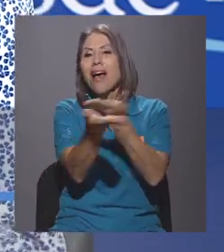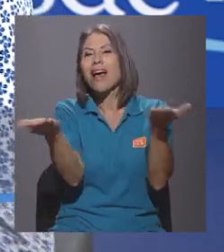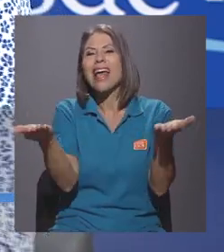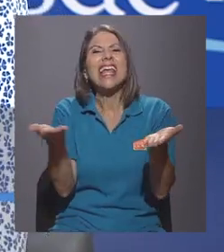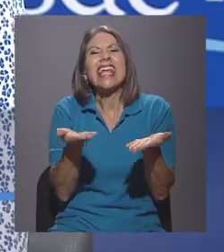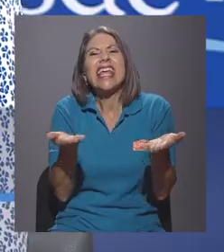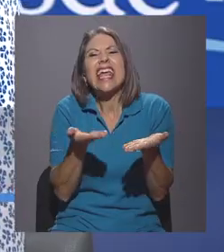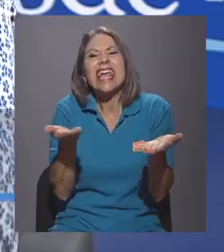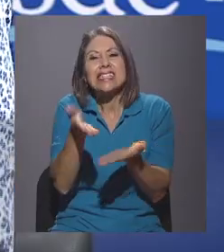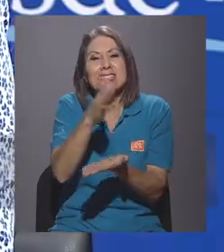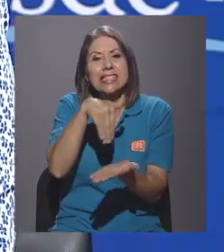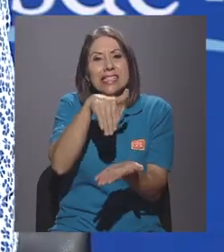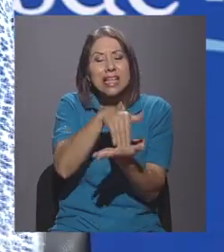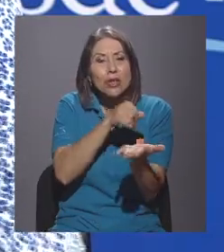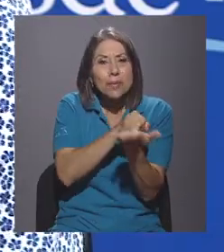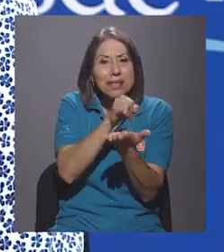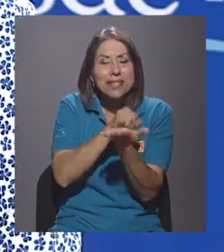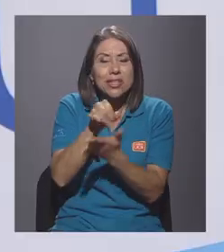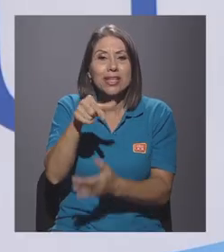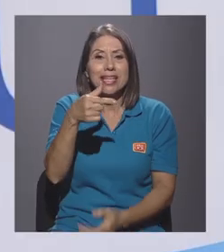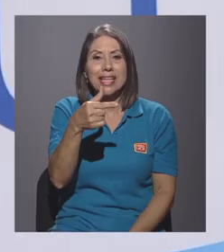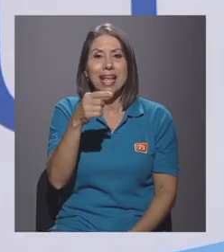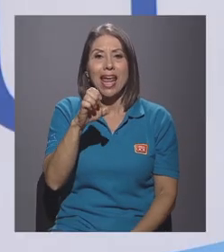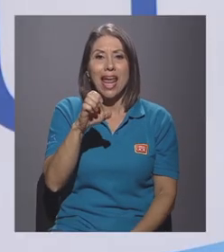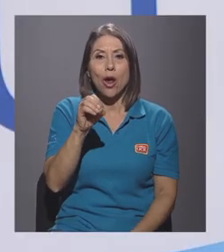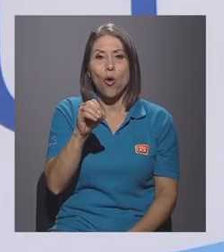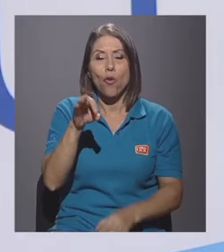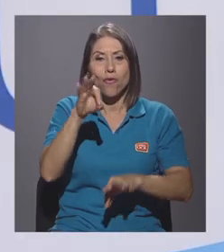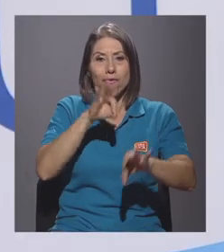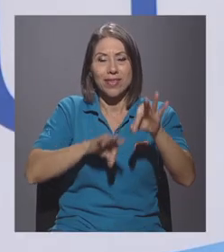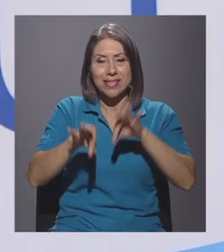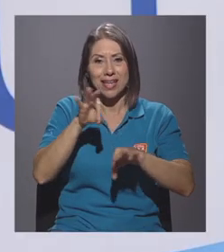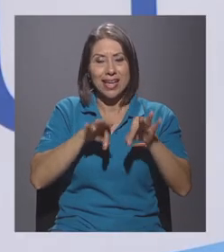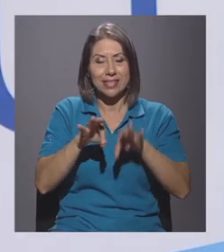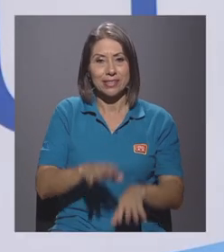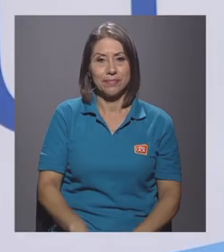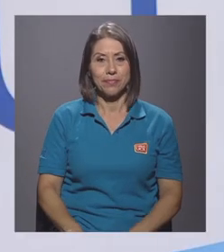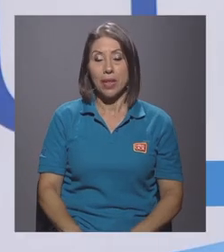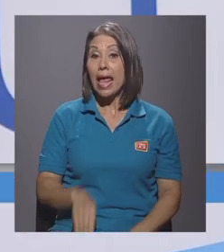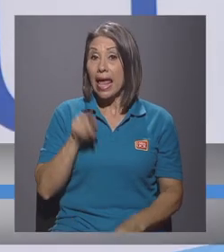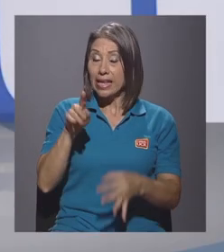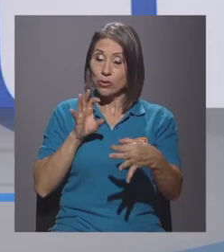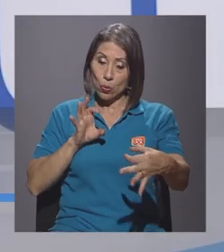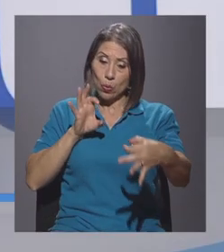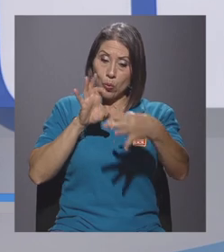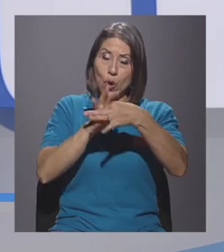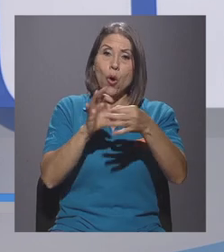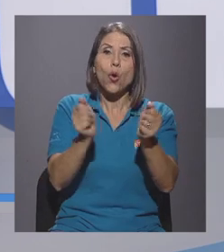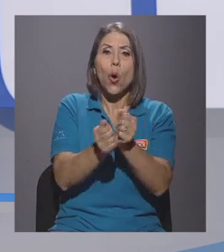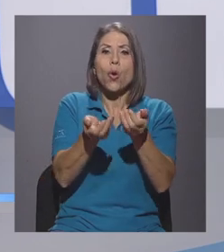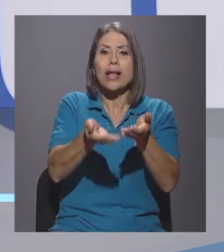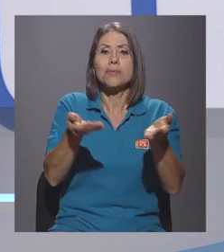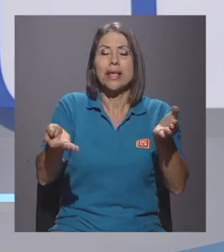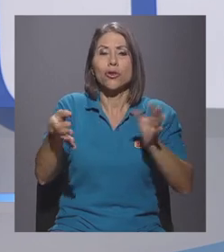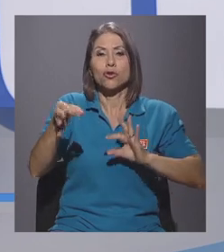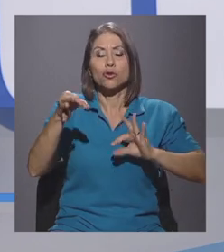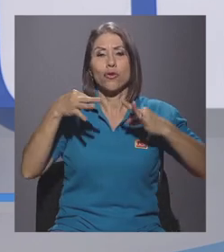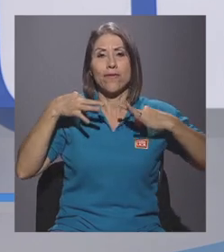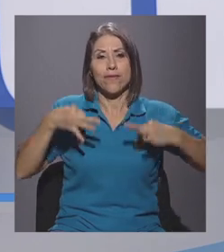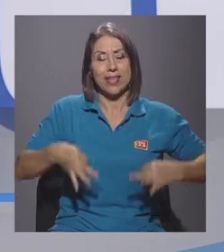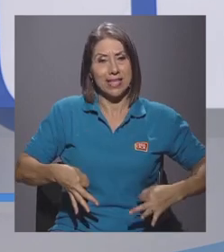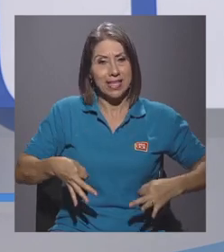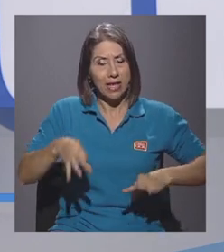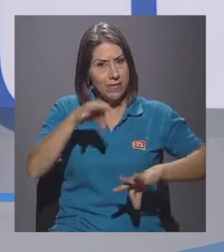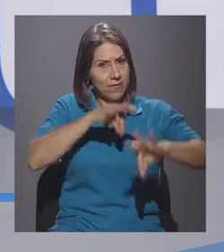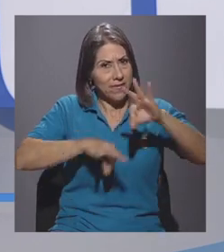¿qué es el Centro de Investigaciones Geofísicas? Tiene que ver con aspectos físicos relacionados con